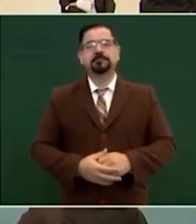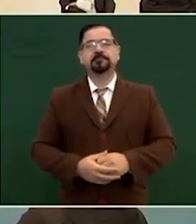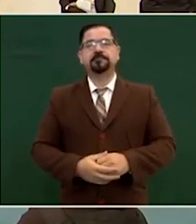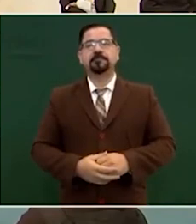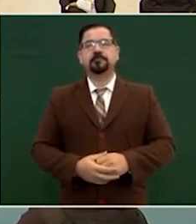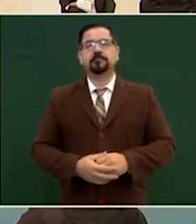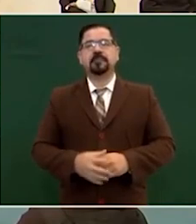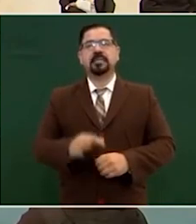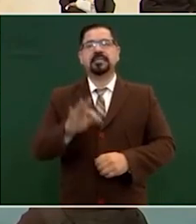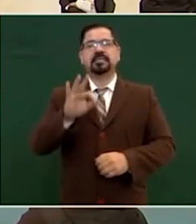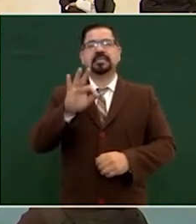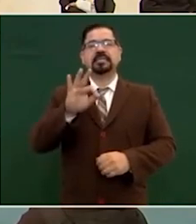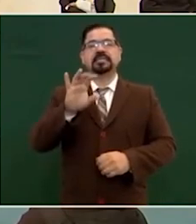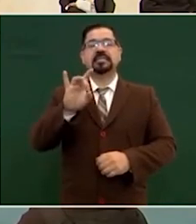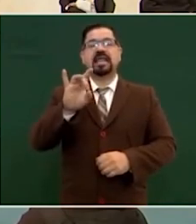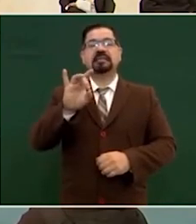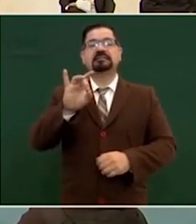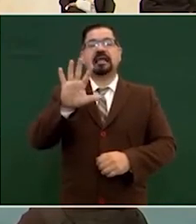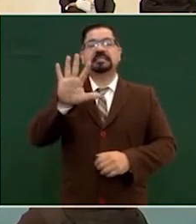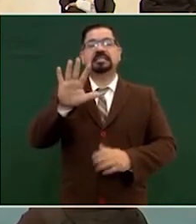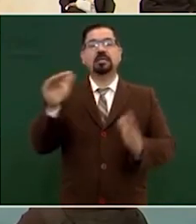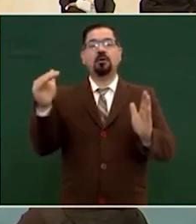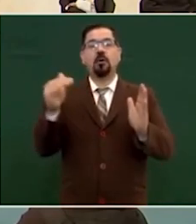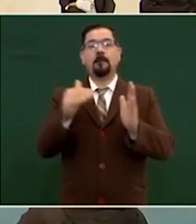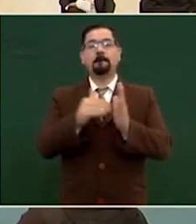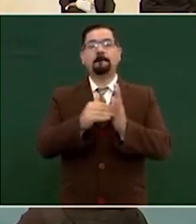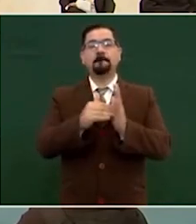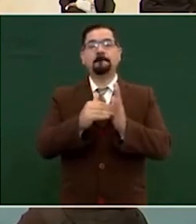35 millones 200 mil